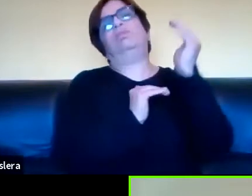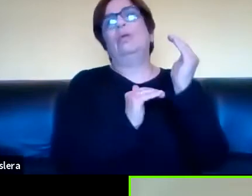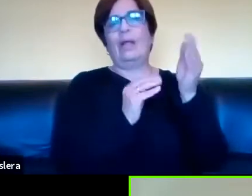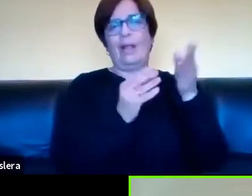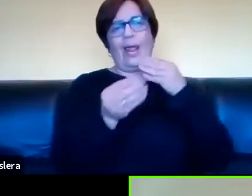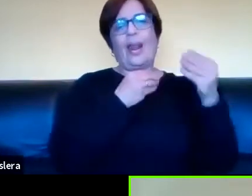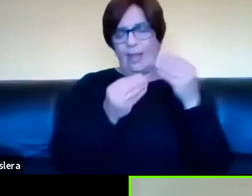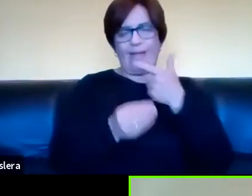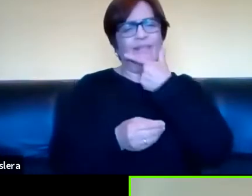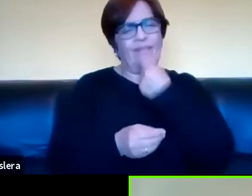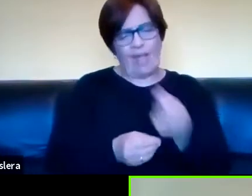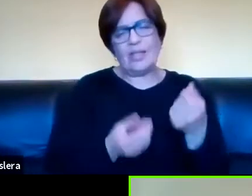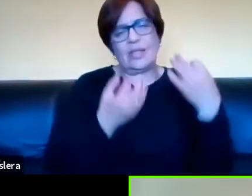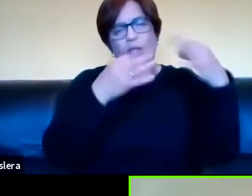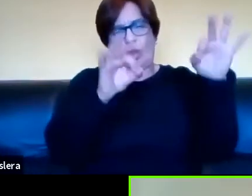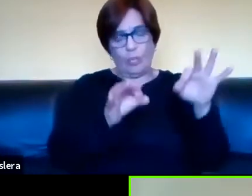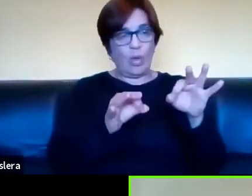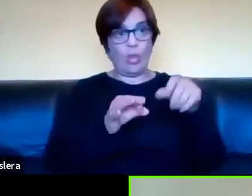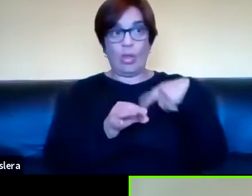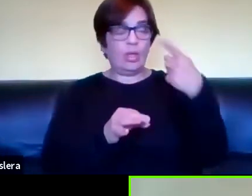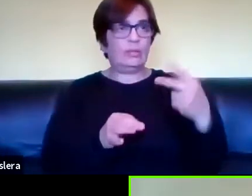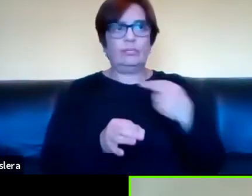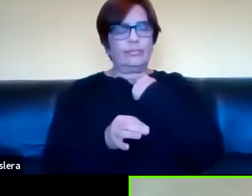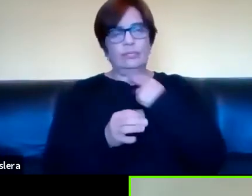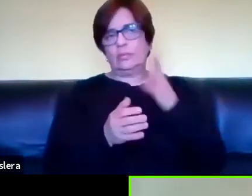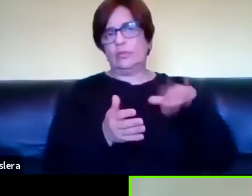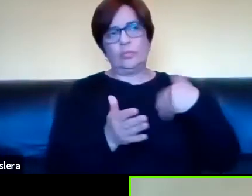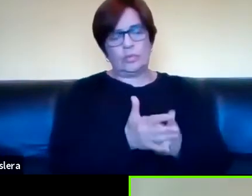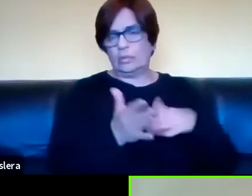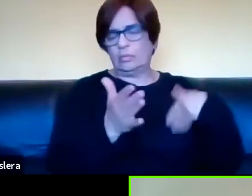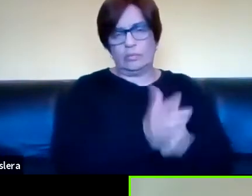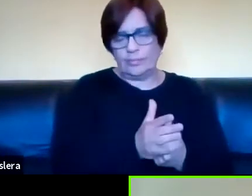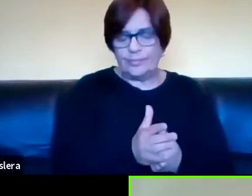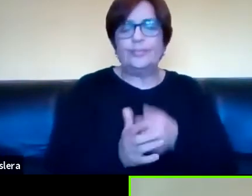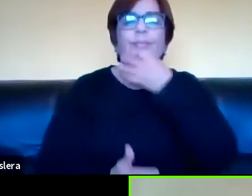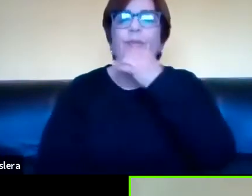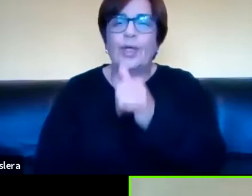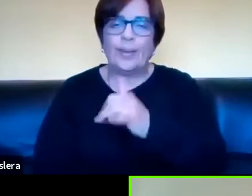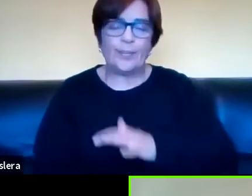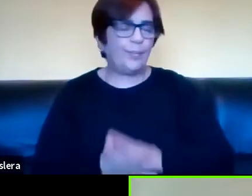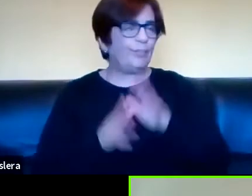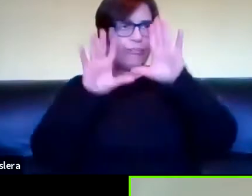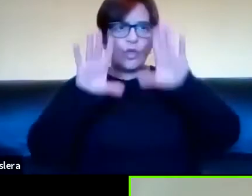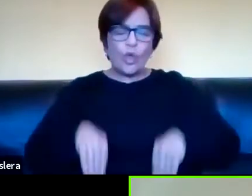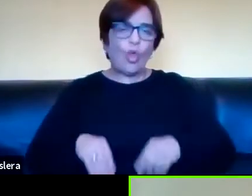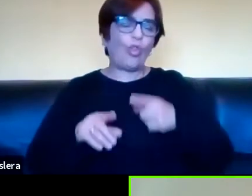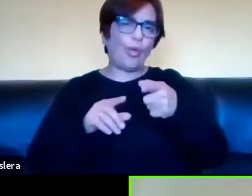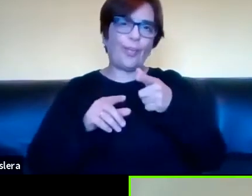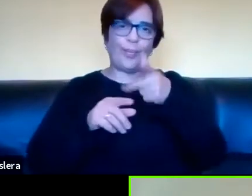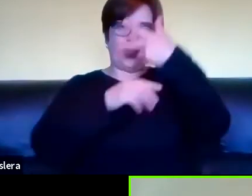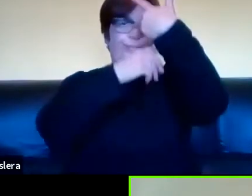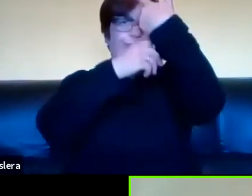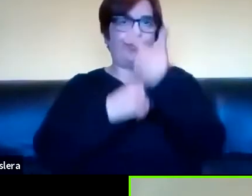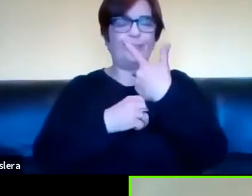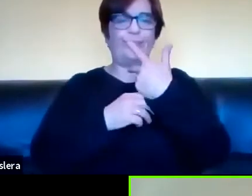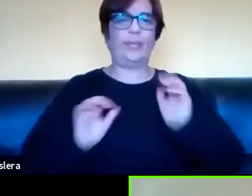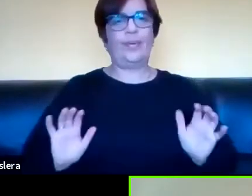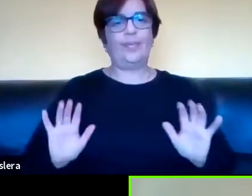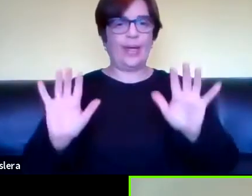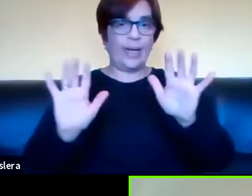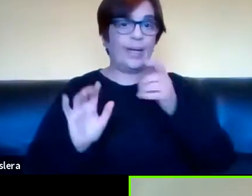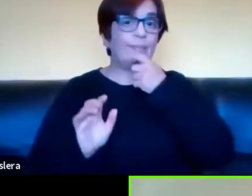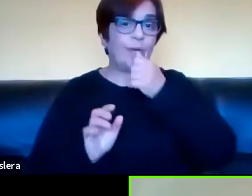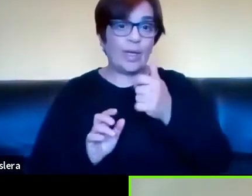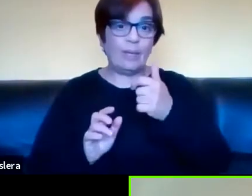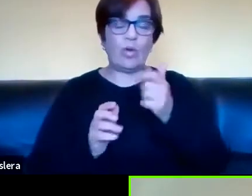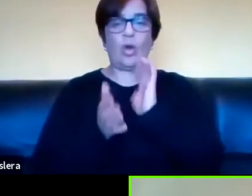texto que una tecnología que no entonces también por ejemplo todo el tema de hacer los videos por ejemplo el caso de los